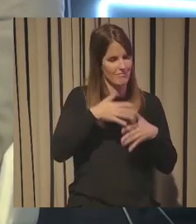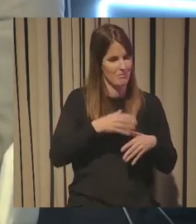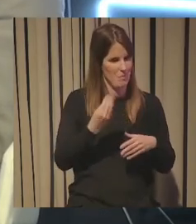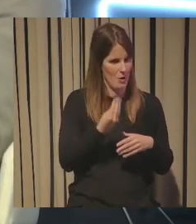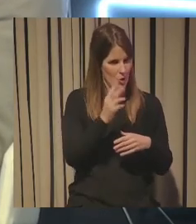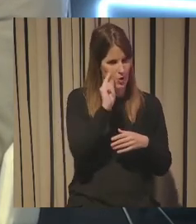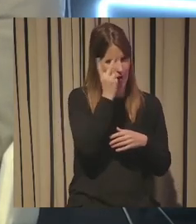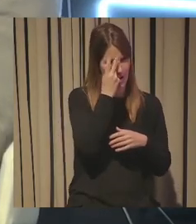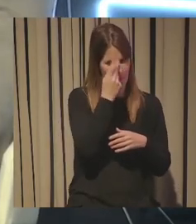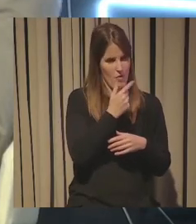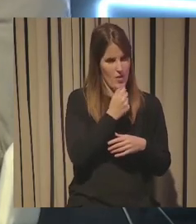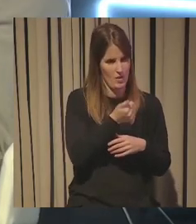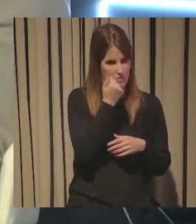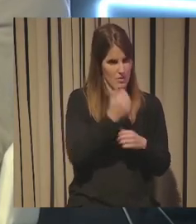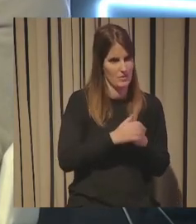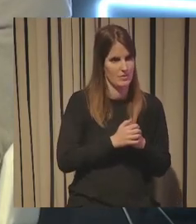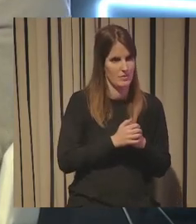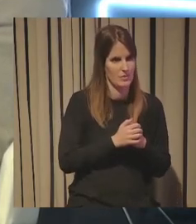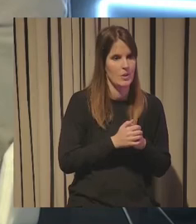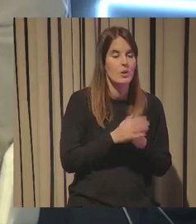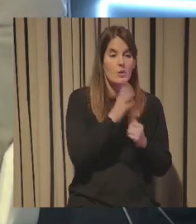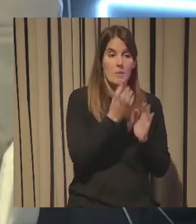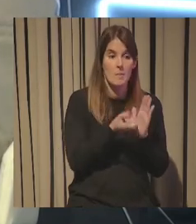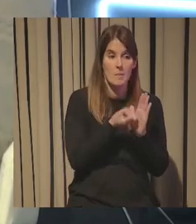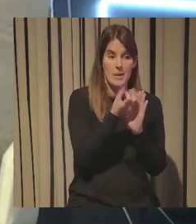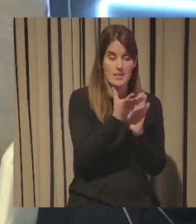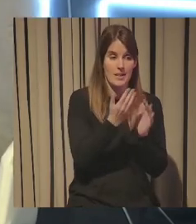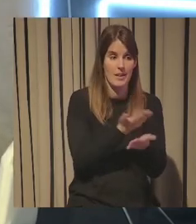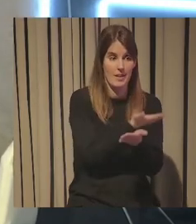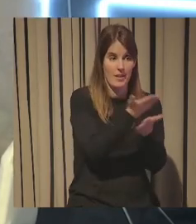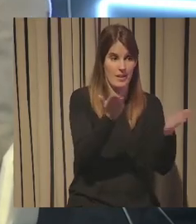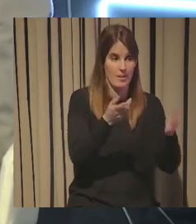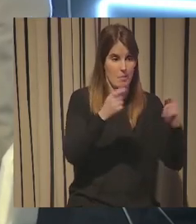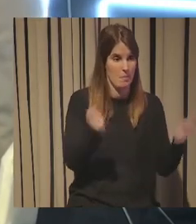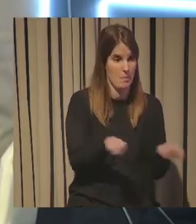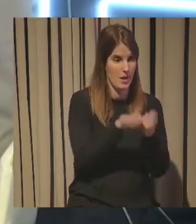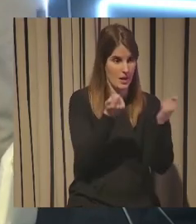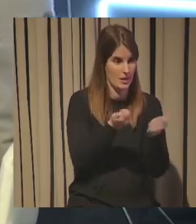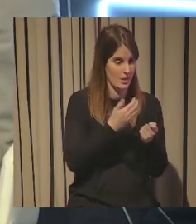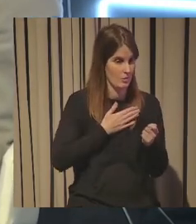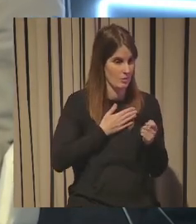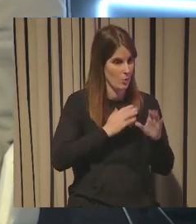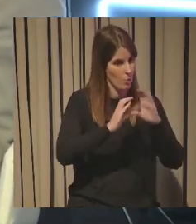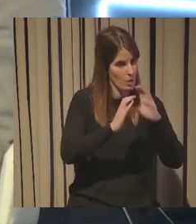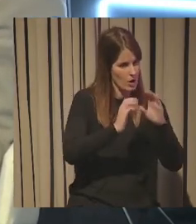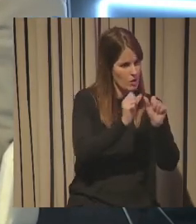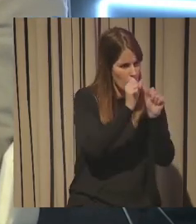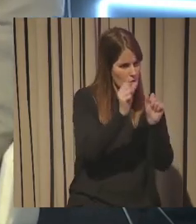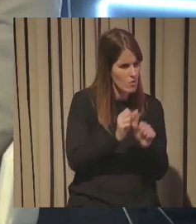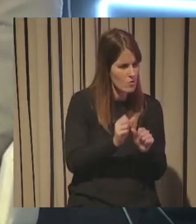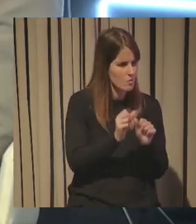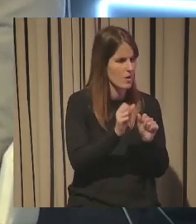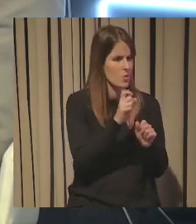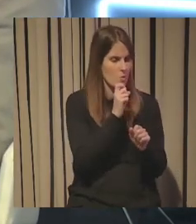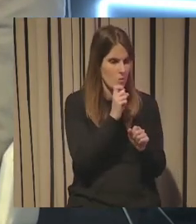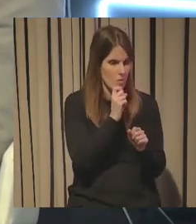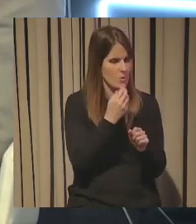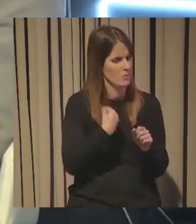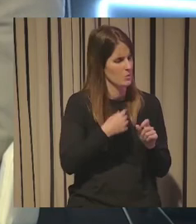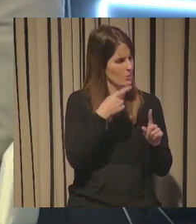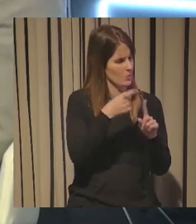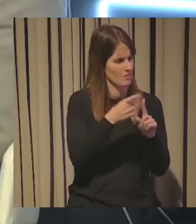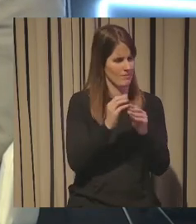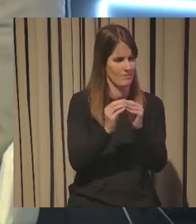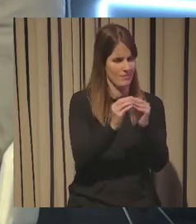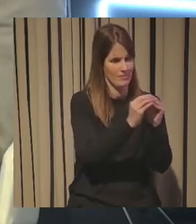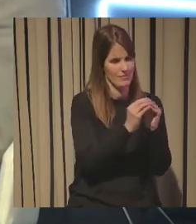creo que tiene que ser esa traducción al mensaje que queremos dar hacia afuera con nuestro marketing puro y duro con nuestra comunicación más pura y dura yo creo que ese propósito va a ser el